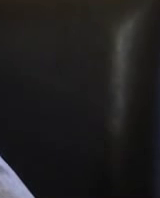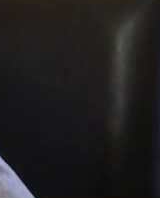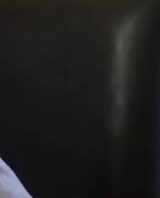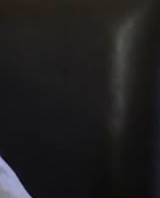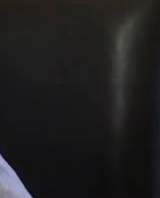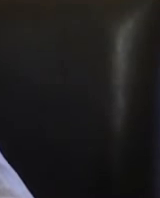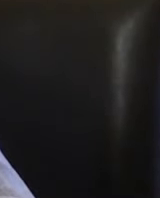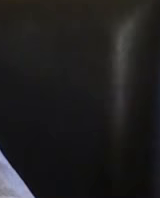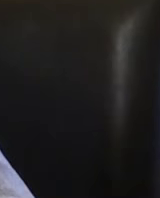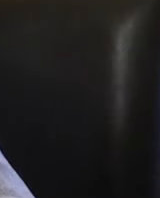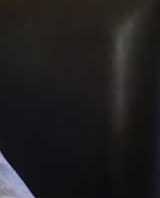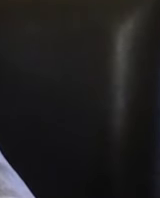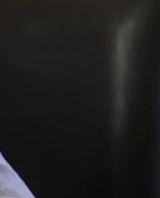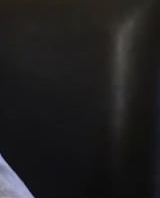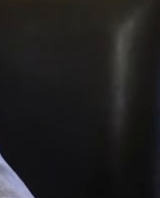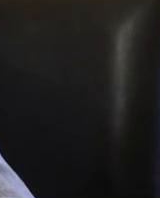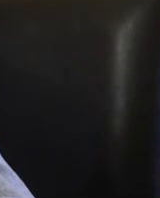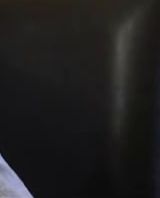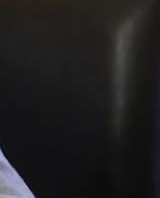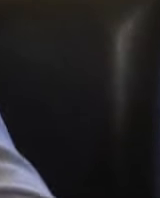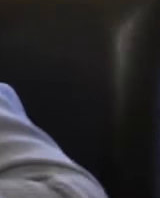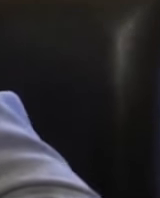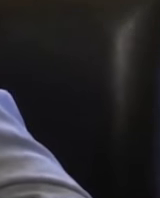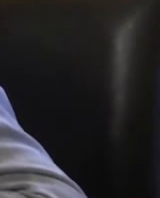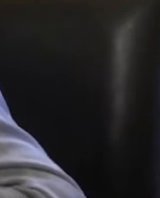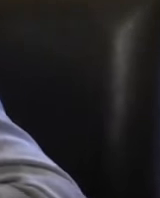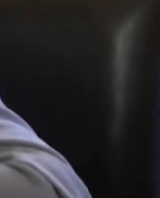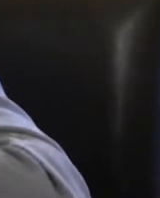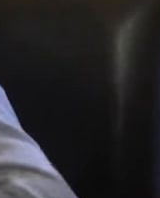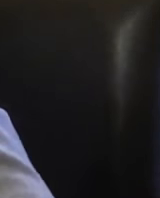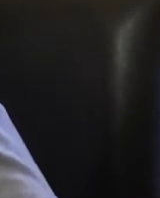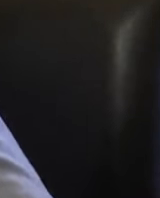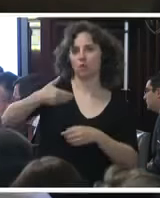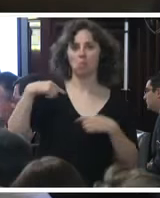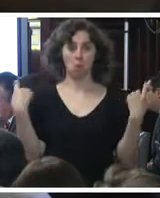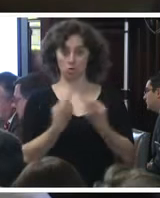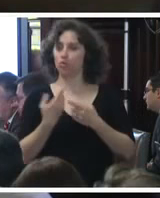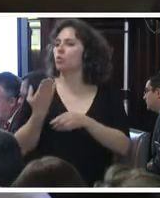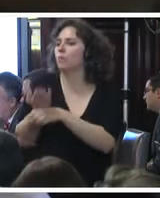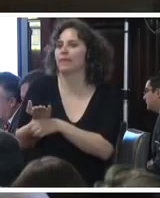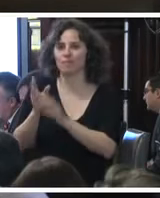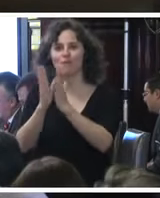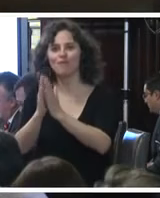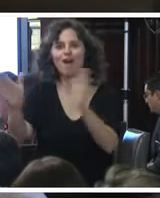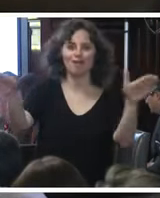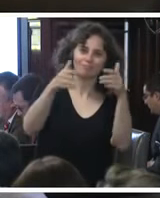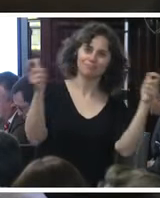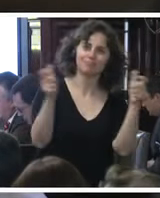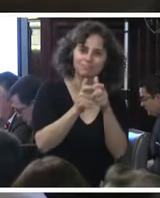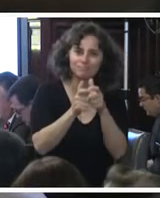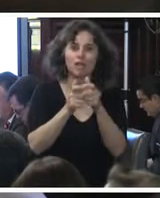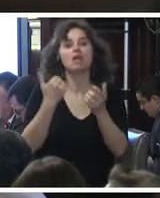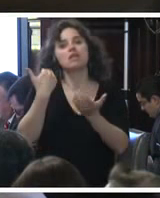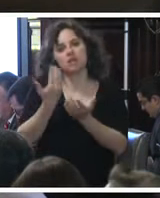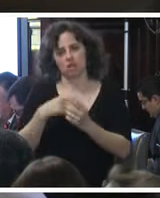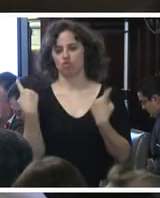Es una audiencia de oficio. Fue solicitada por nosotros y establecida